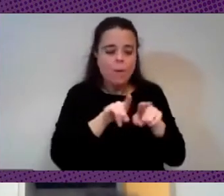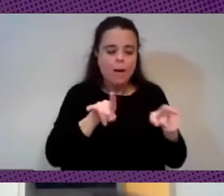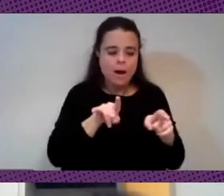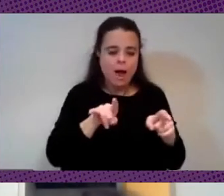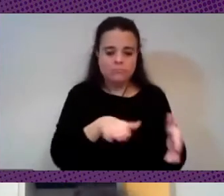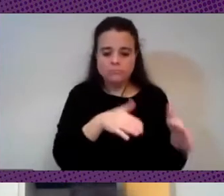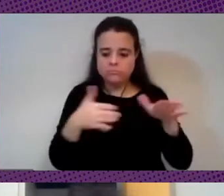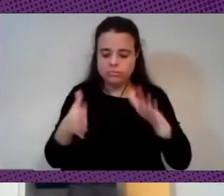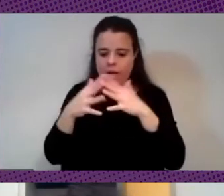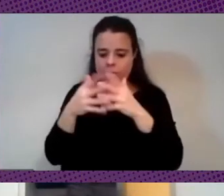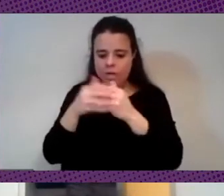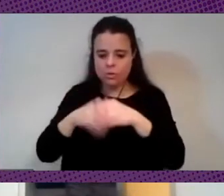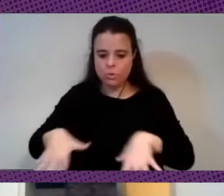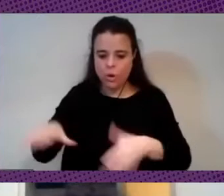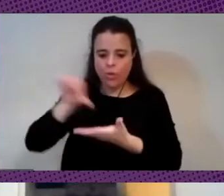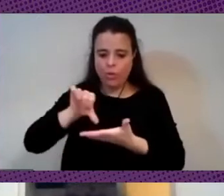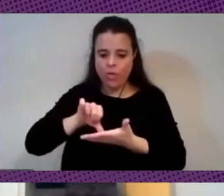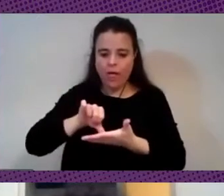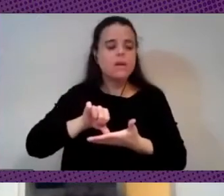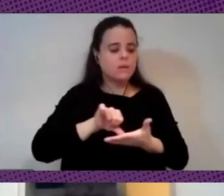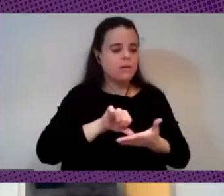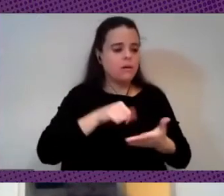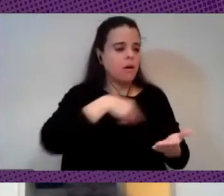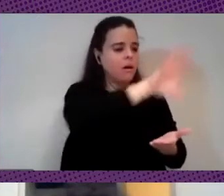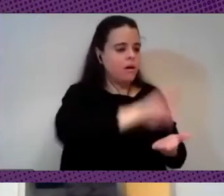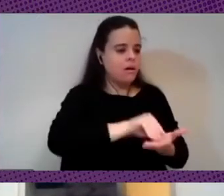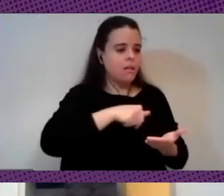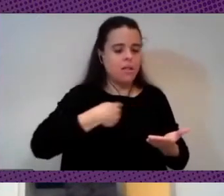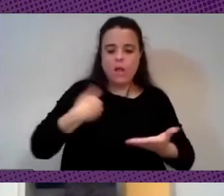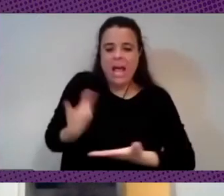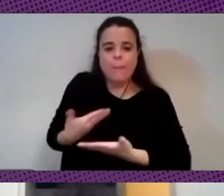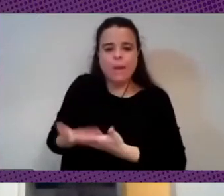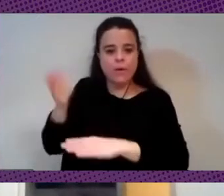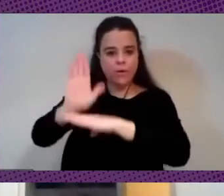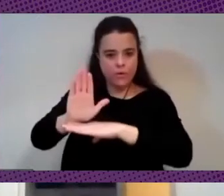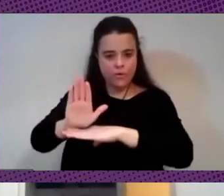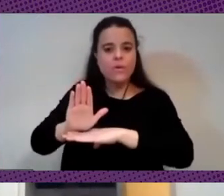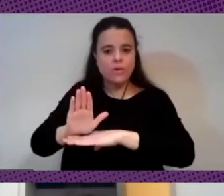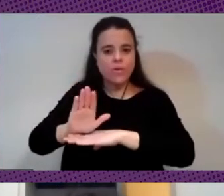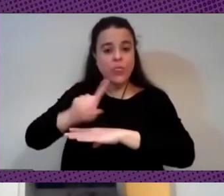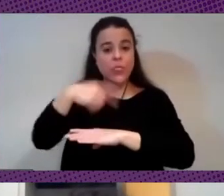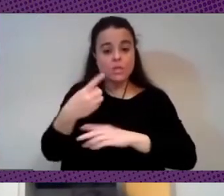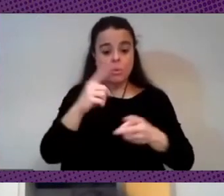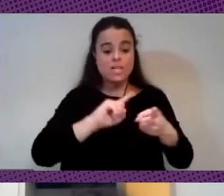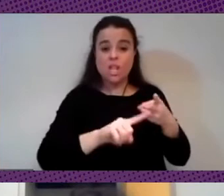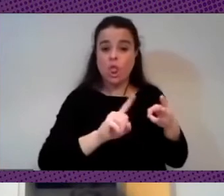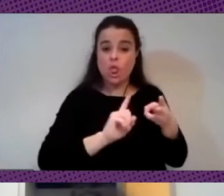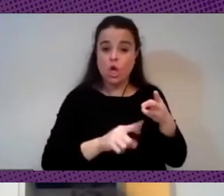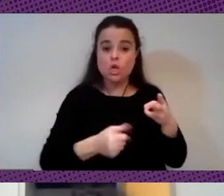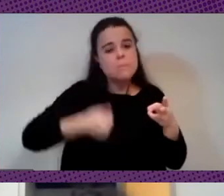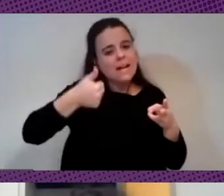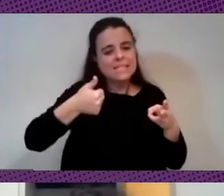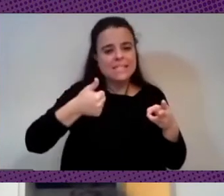algoritmo y de manera empírica vas y lo presentas entonces eso es una prueba empírica y después tenemos esas dos partes que tienen una labor